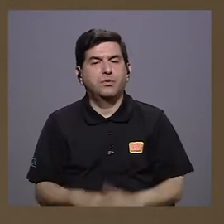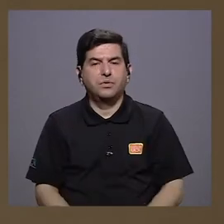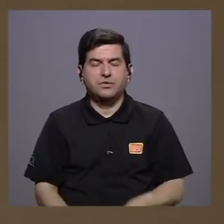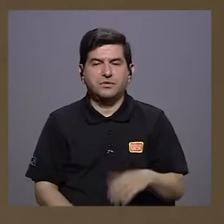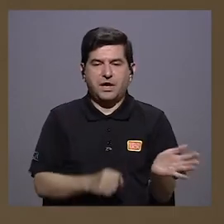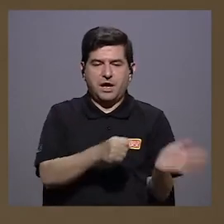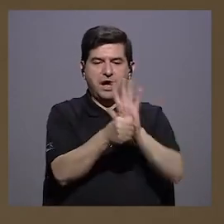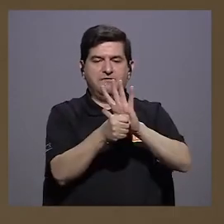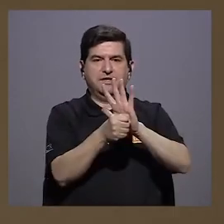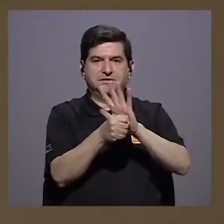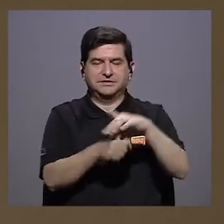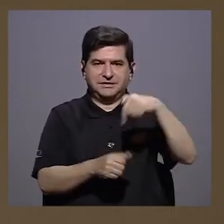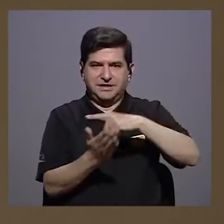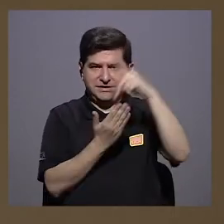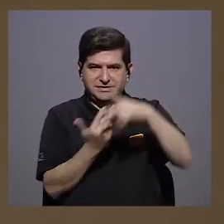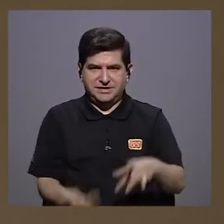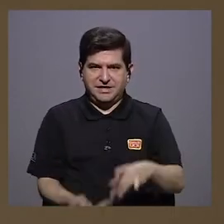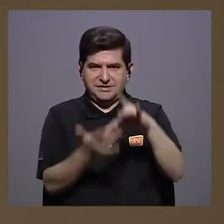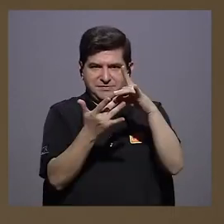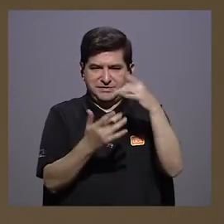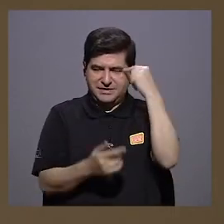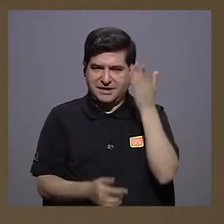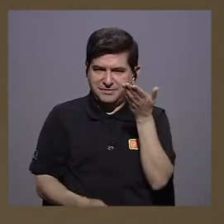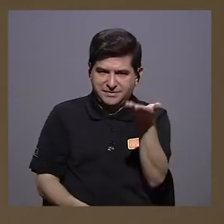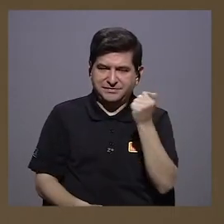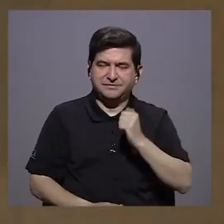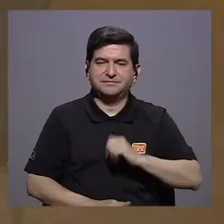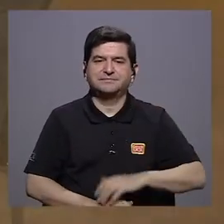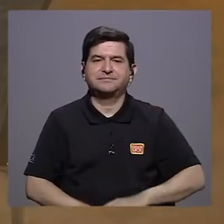el COVID-19 en este programa especial para ustedes.